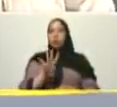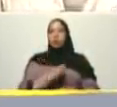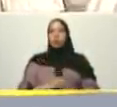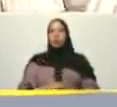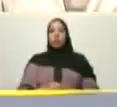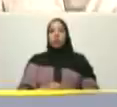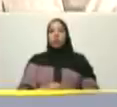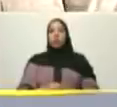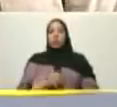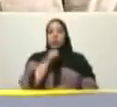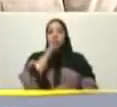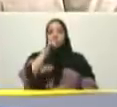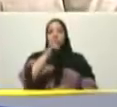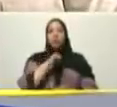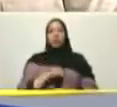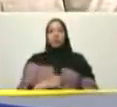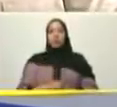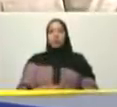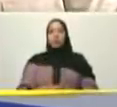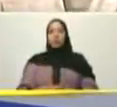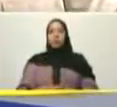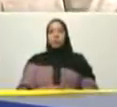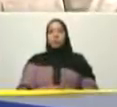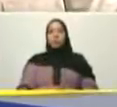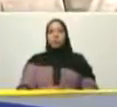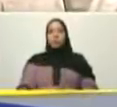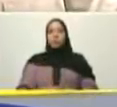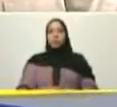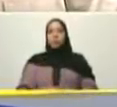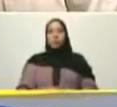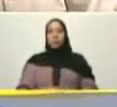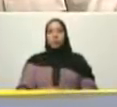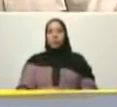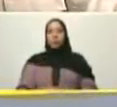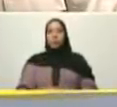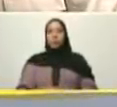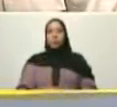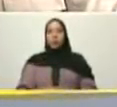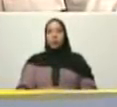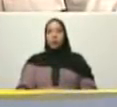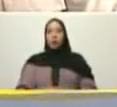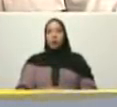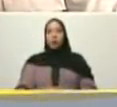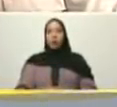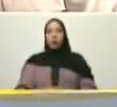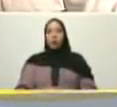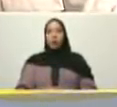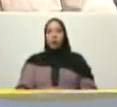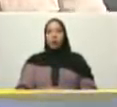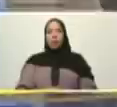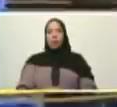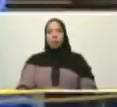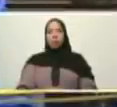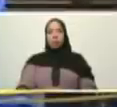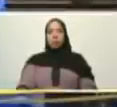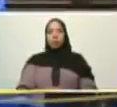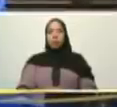y quiero que el ministro general Villarroel me los comente uno por uno